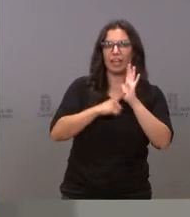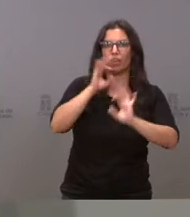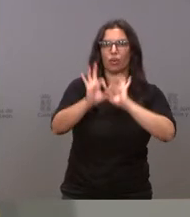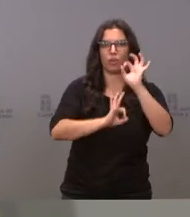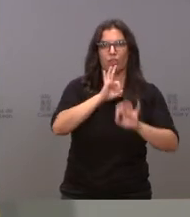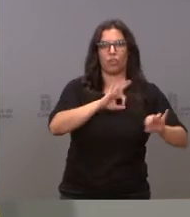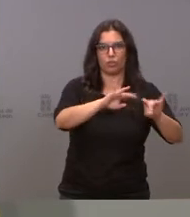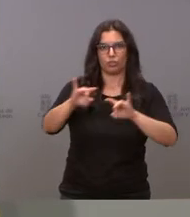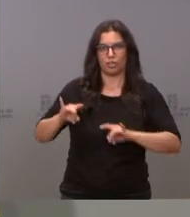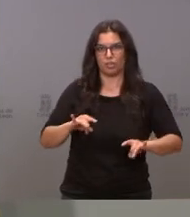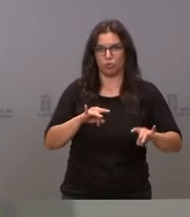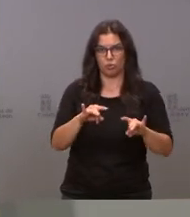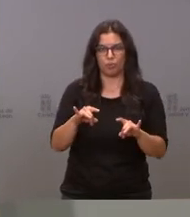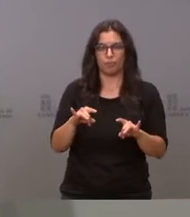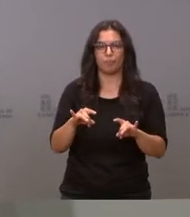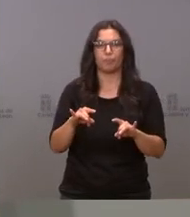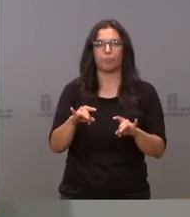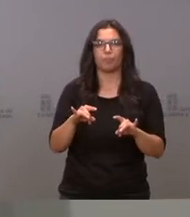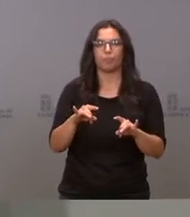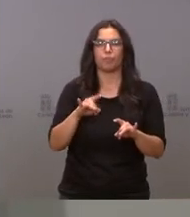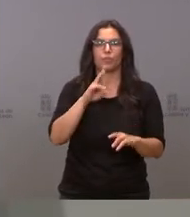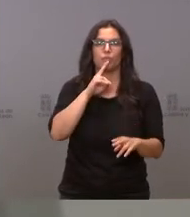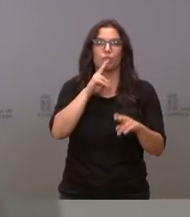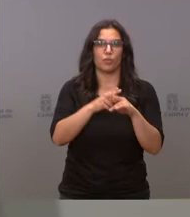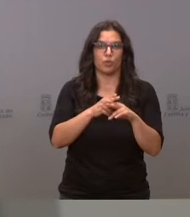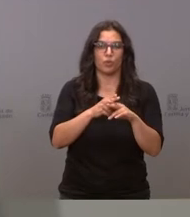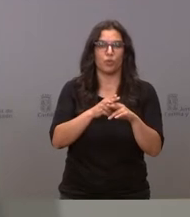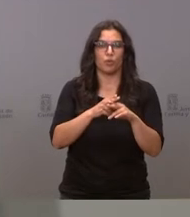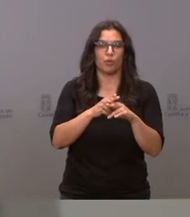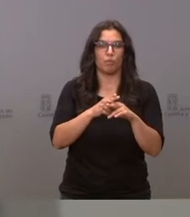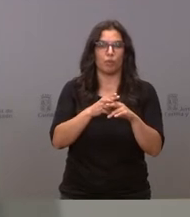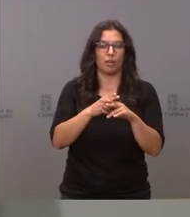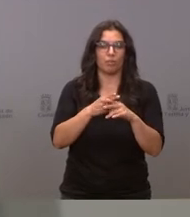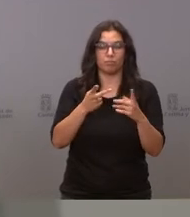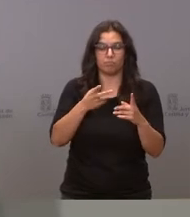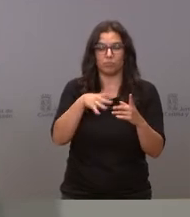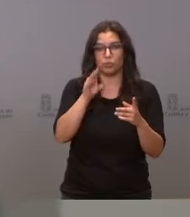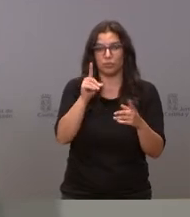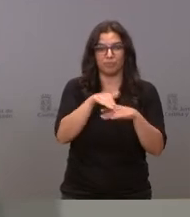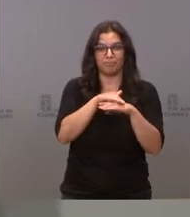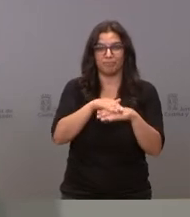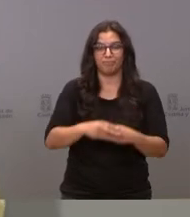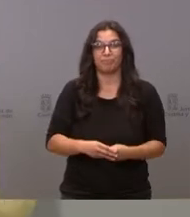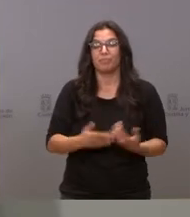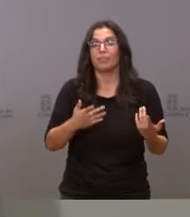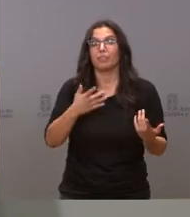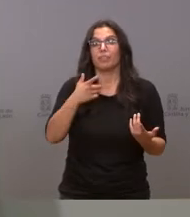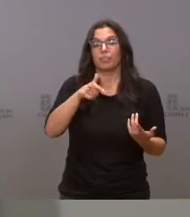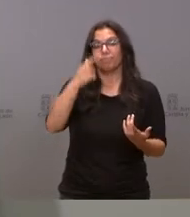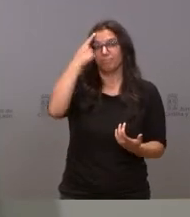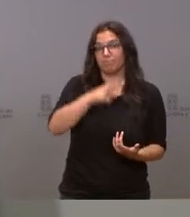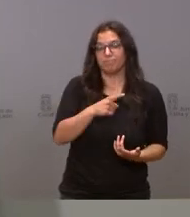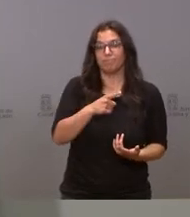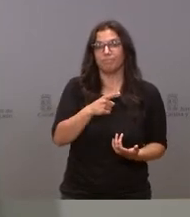del Territorio, conocida como los sergos. Saben ustedes que esta es una